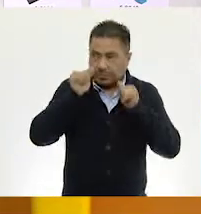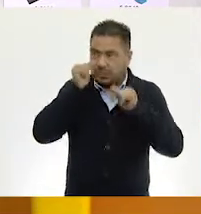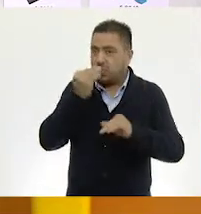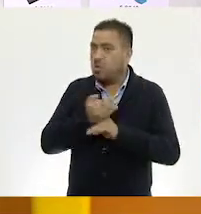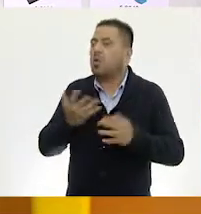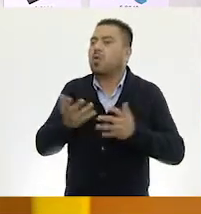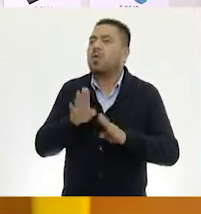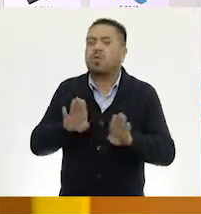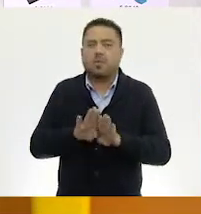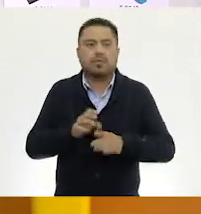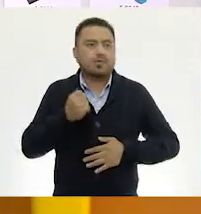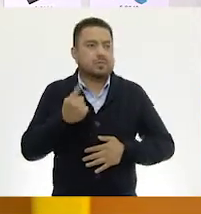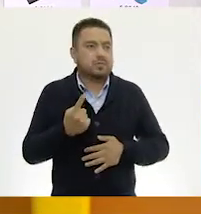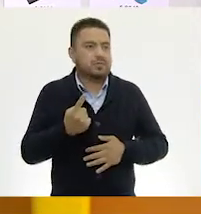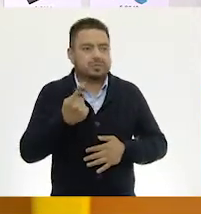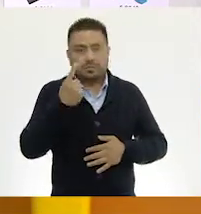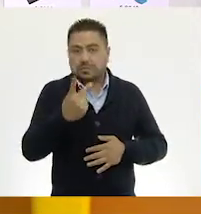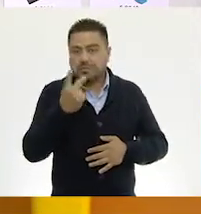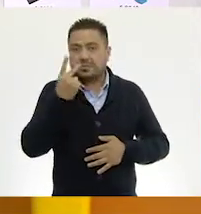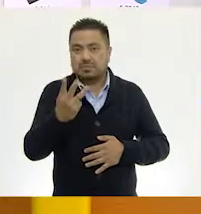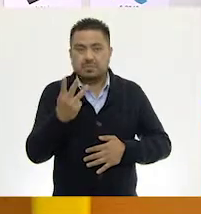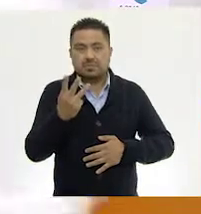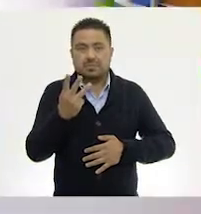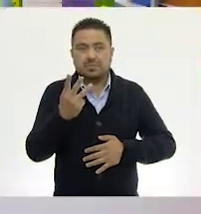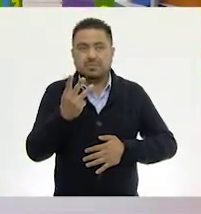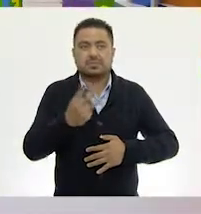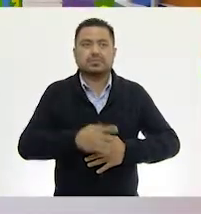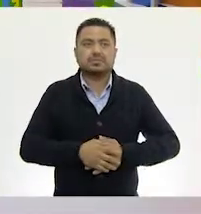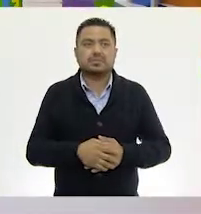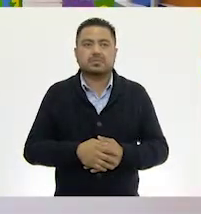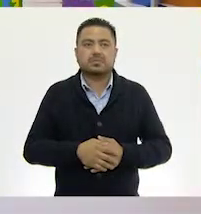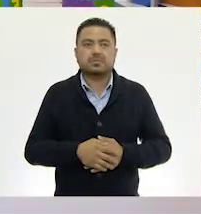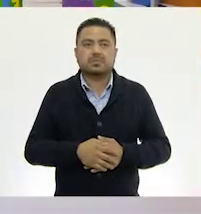cómo lo voy a Mucha atención. Uno, dos, tres.